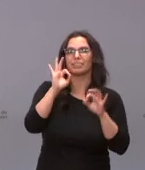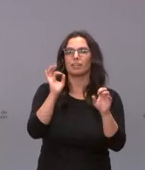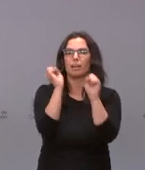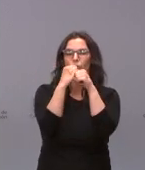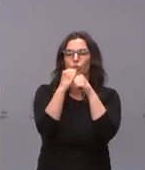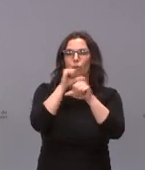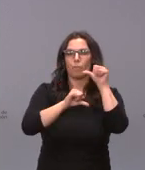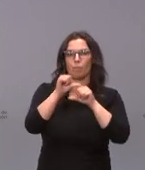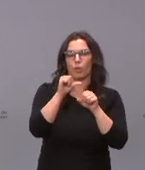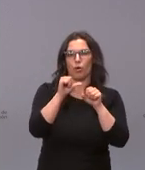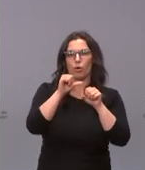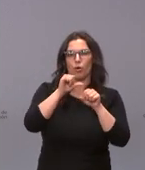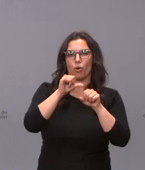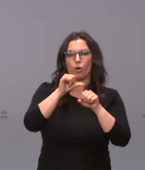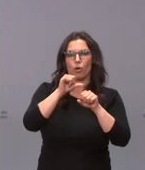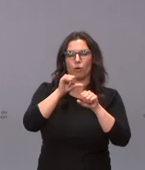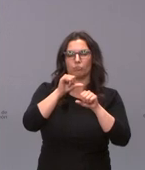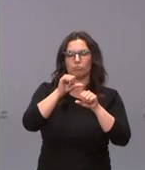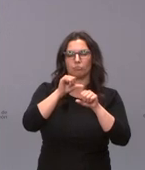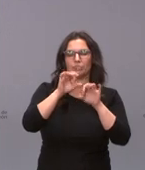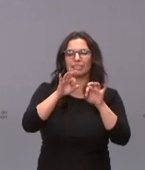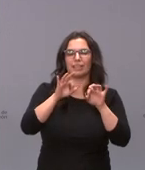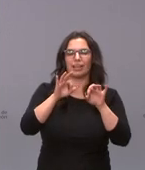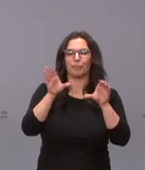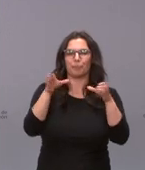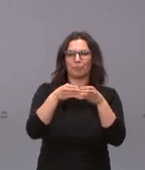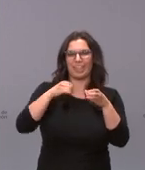Bioquímica del Complejo Asistencial de Soria.